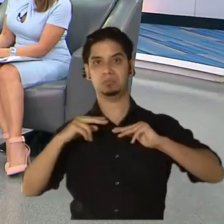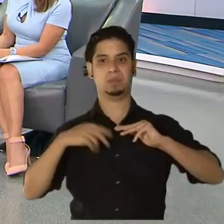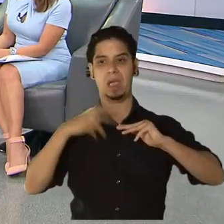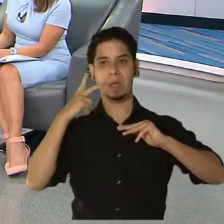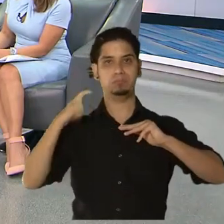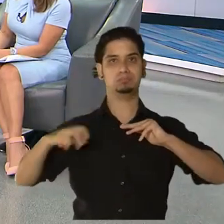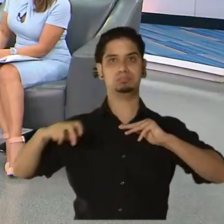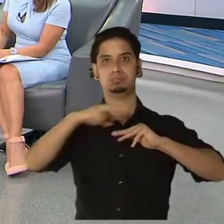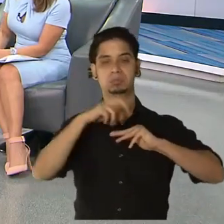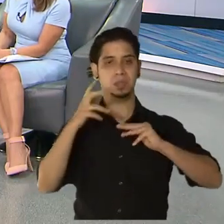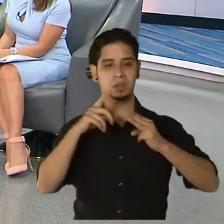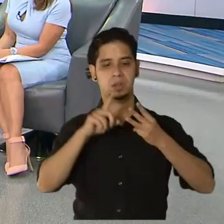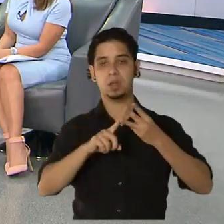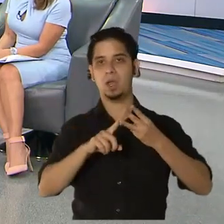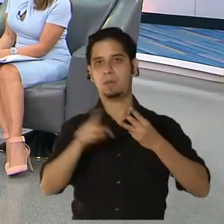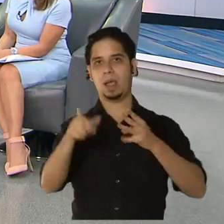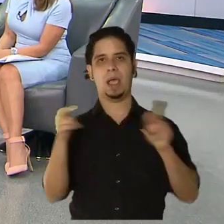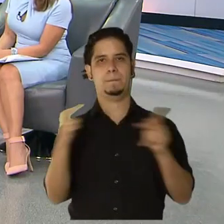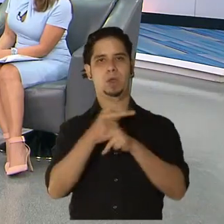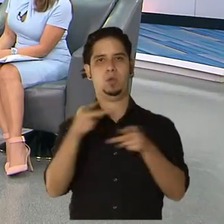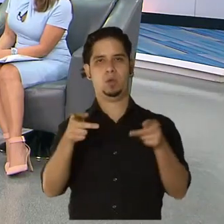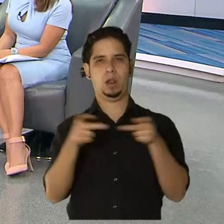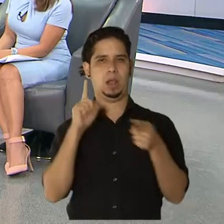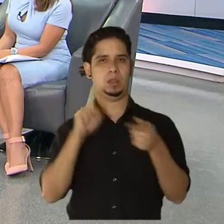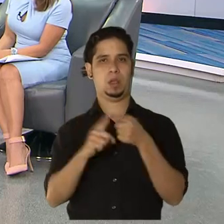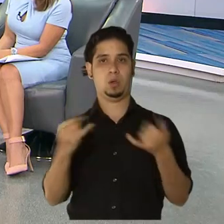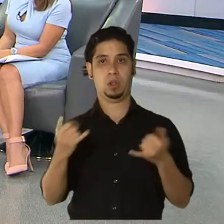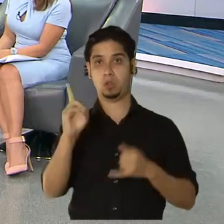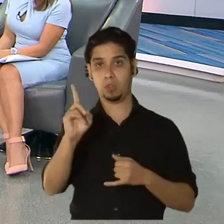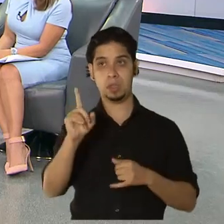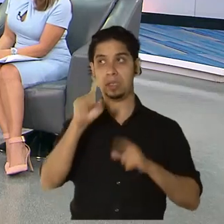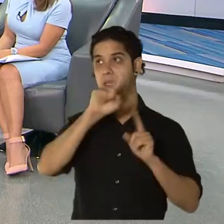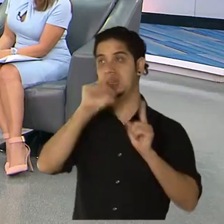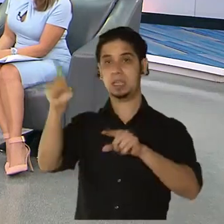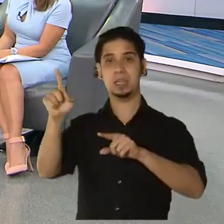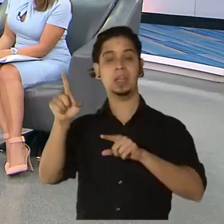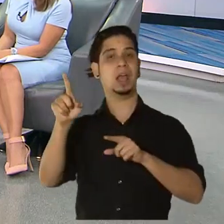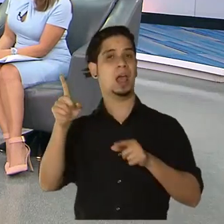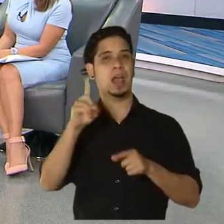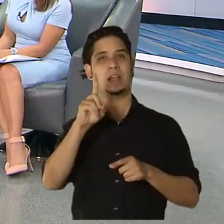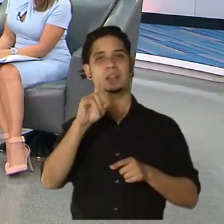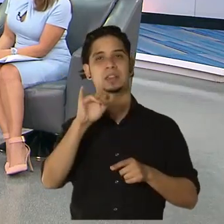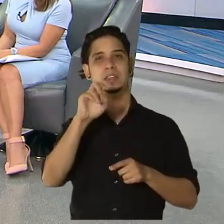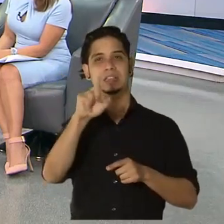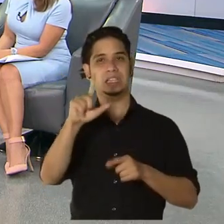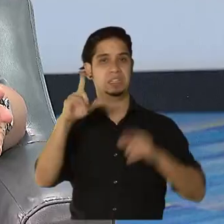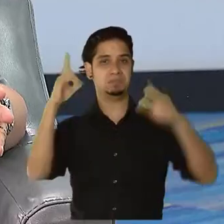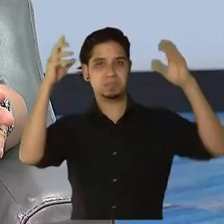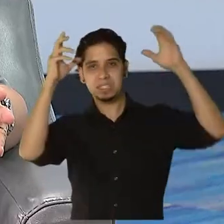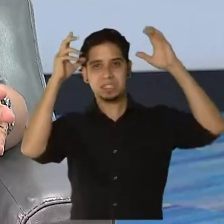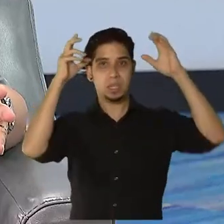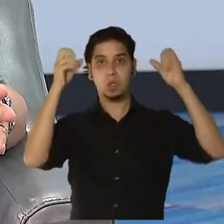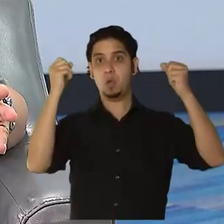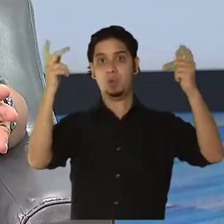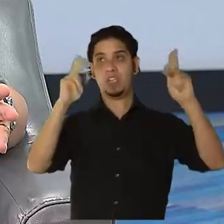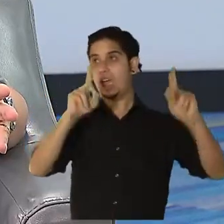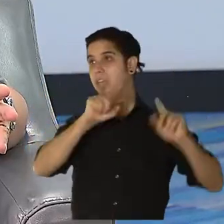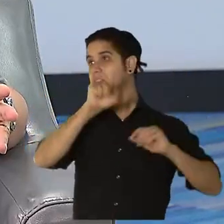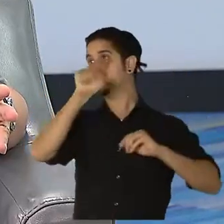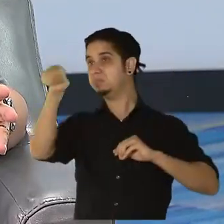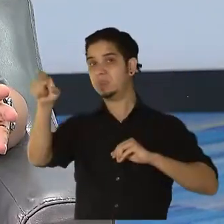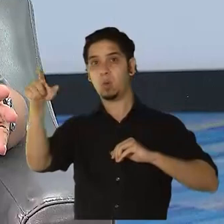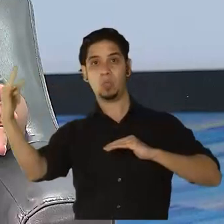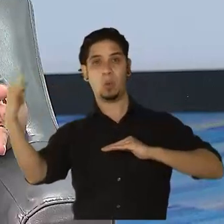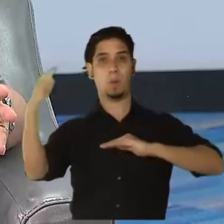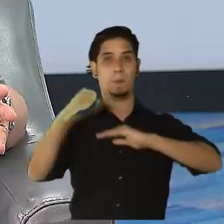Si van, sobre todo al peor sitio para ir en estos días es Disney. Me llevan, me llegan montones de nenes contagiados de viajes